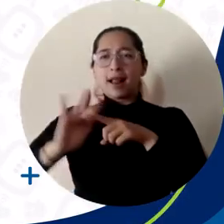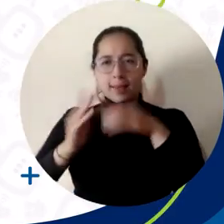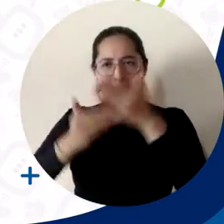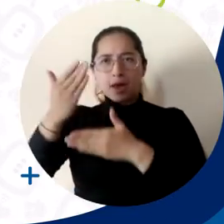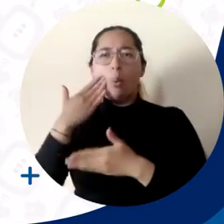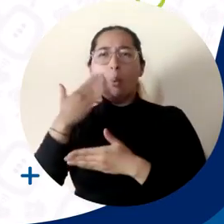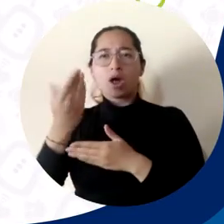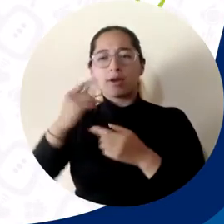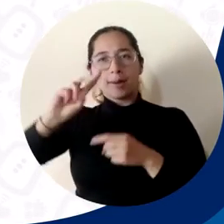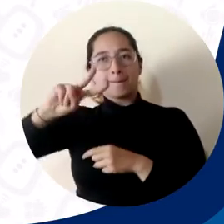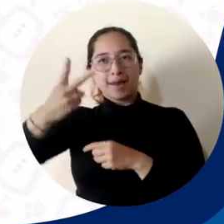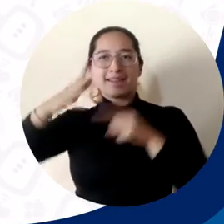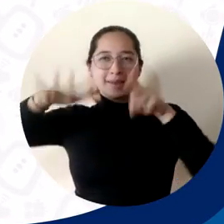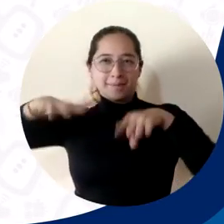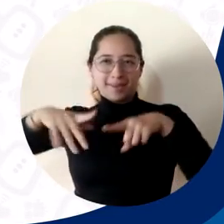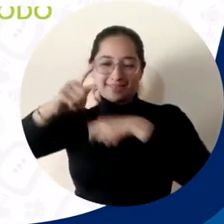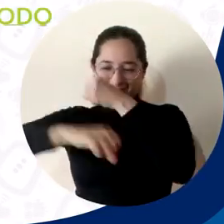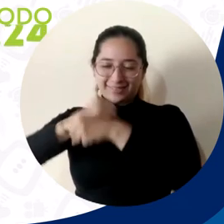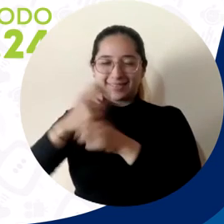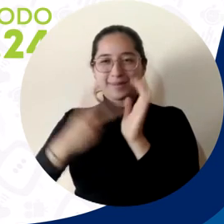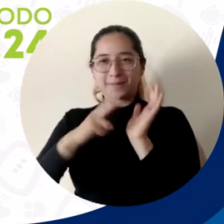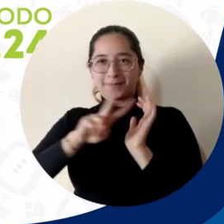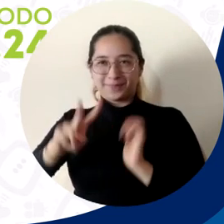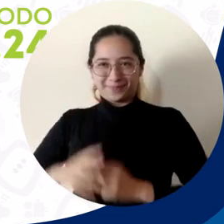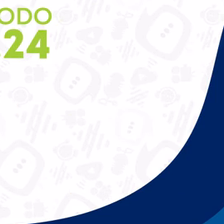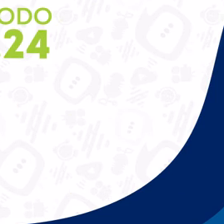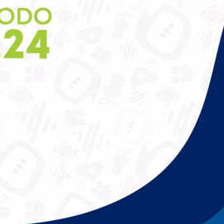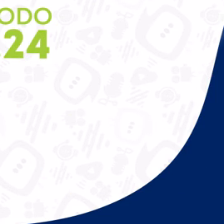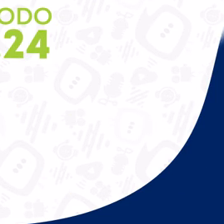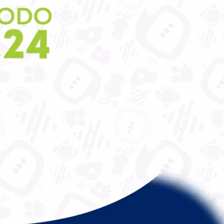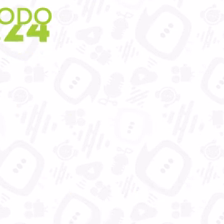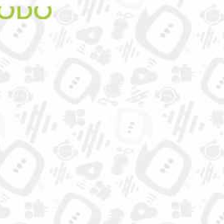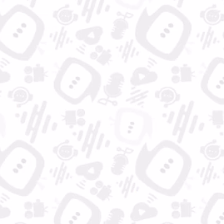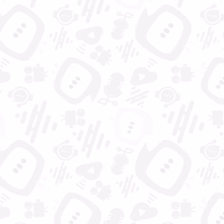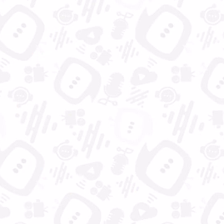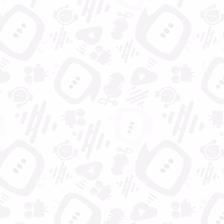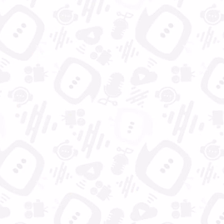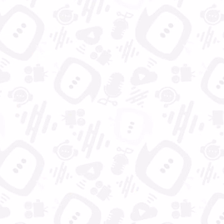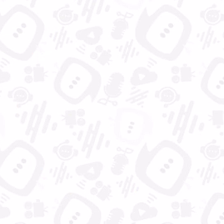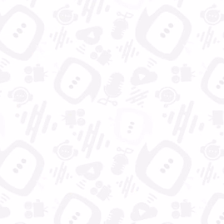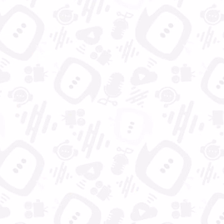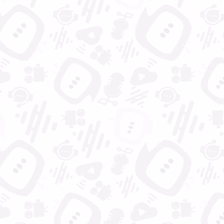2022. Universidad del Mataleo, aún más incluyente e innovadora.